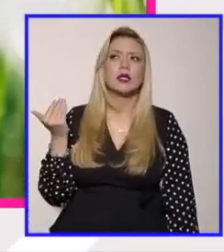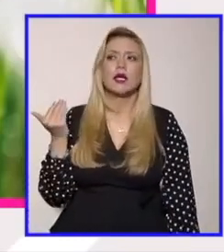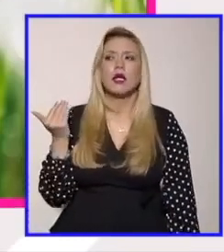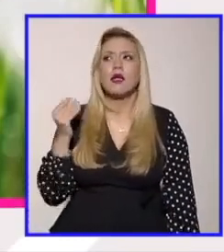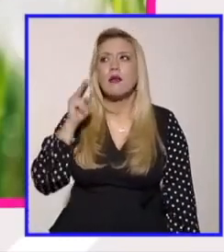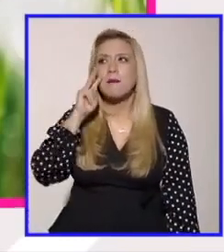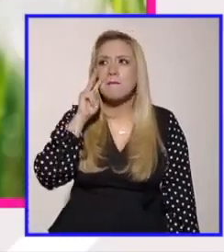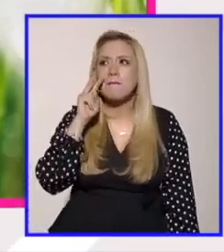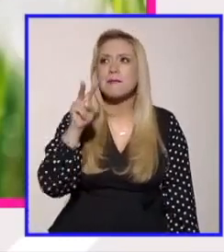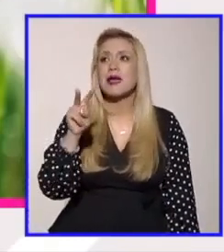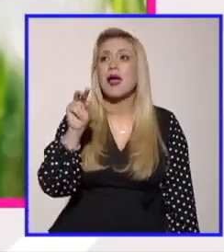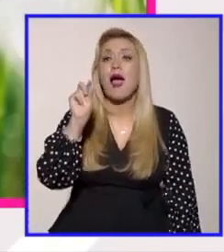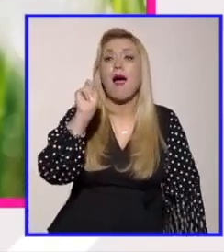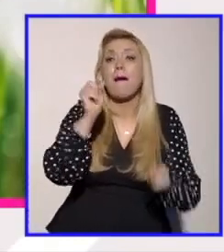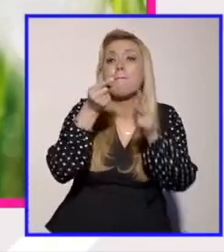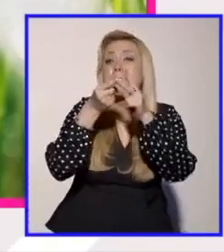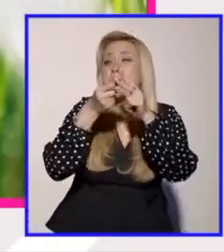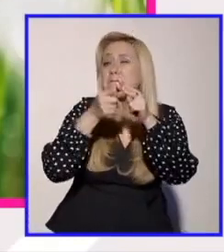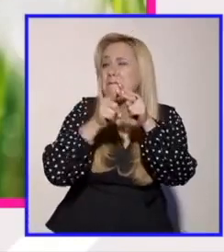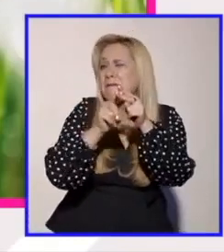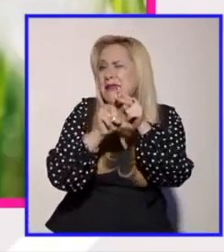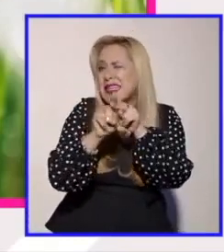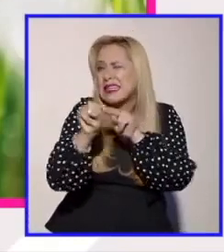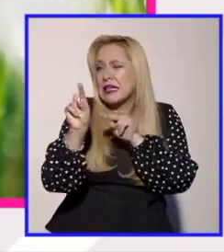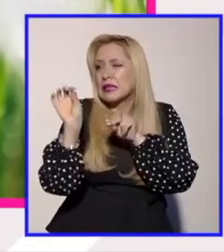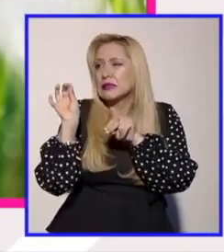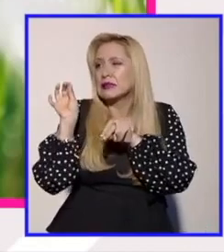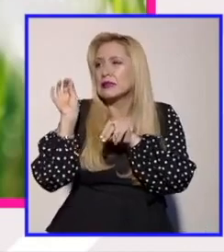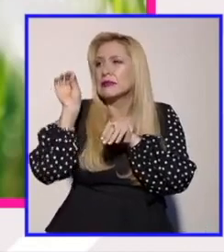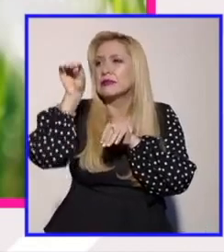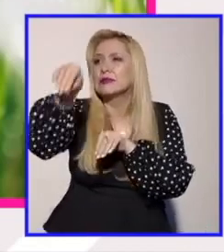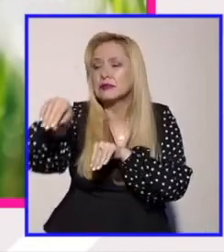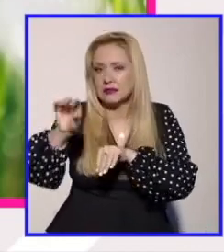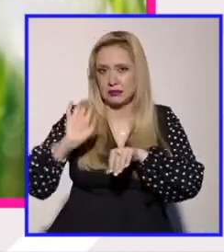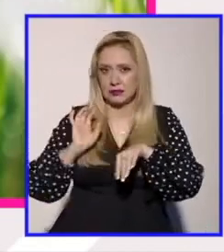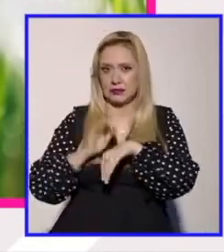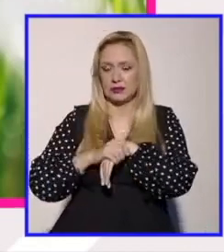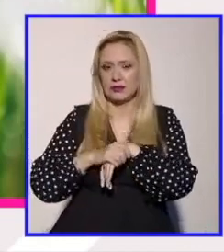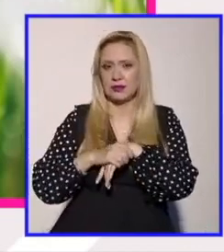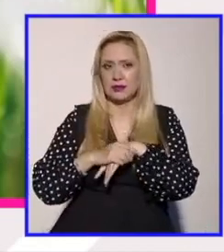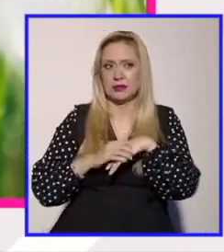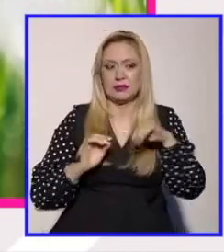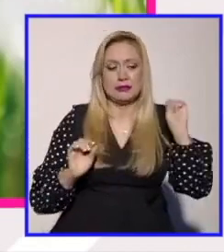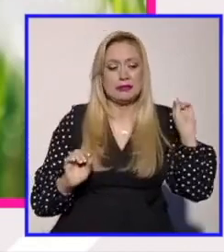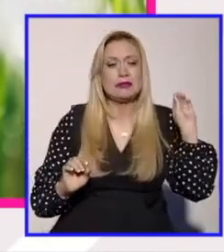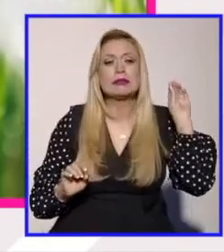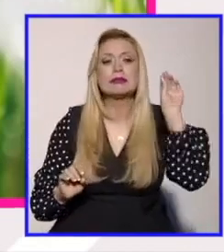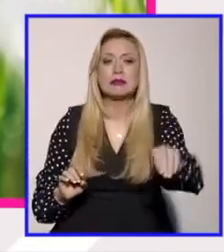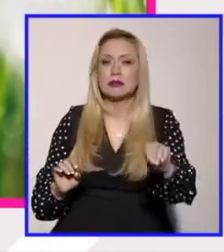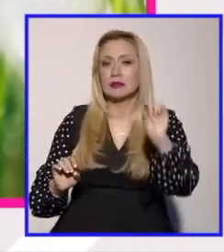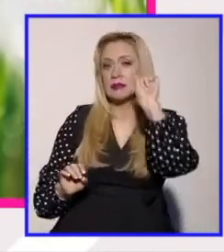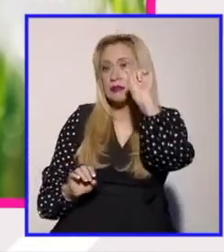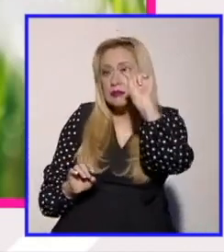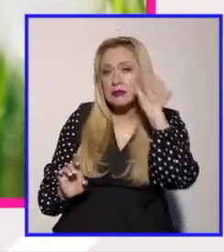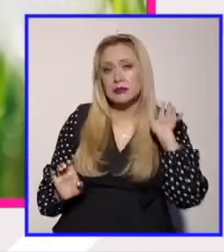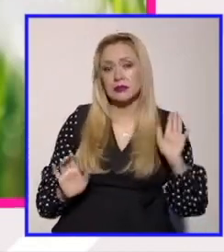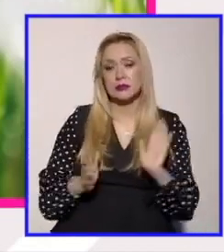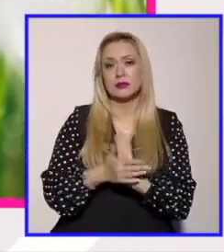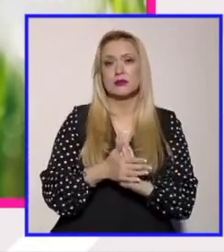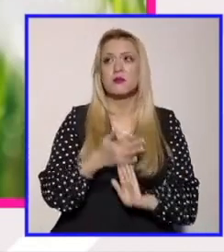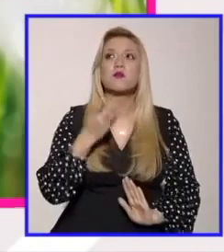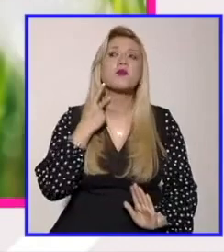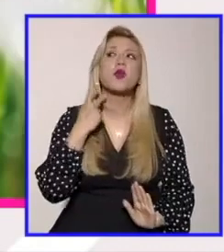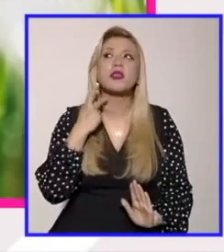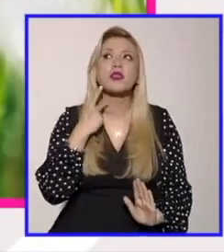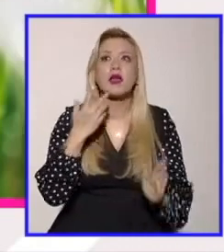alcances en la representación política de las mujeres decía históricamente hasta hace muy poco no teníamos mujeres en política